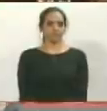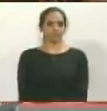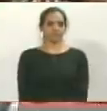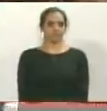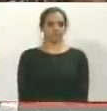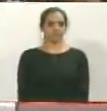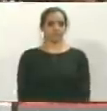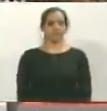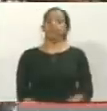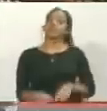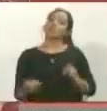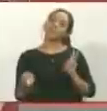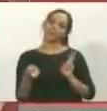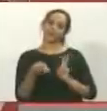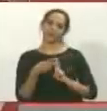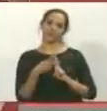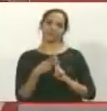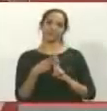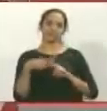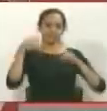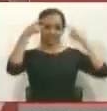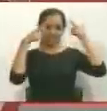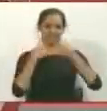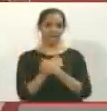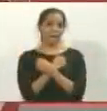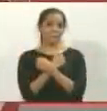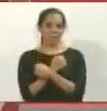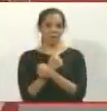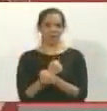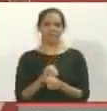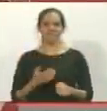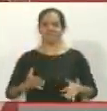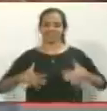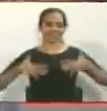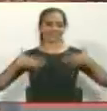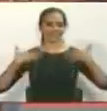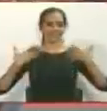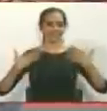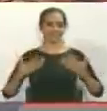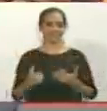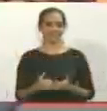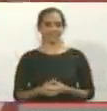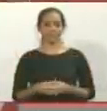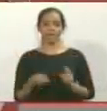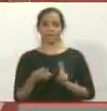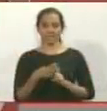Numeral, numeral Chávez más que amor. Sí, sí.